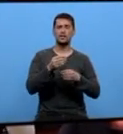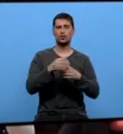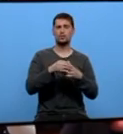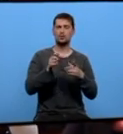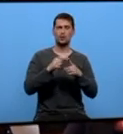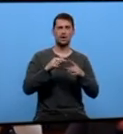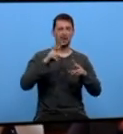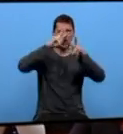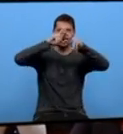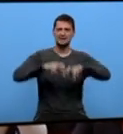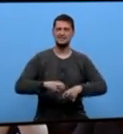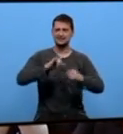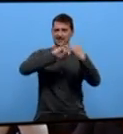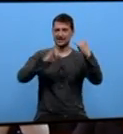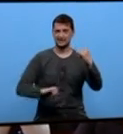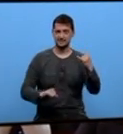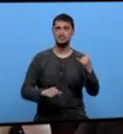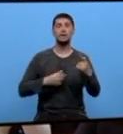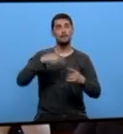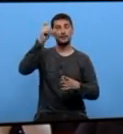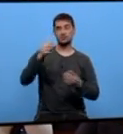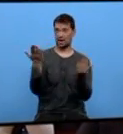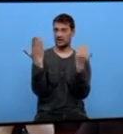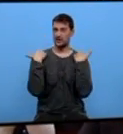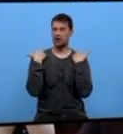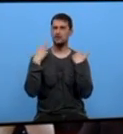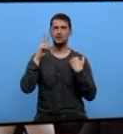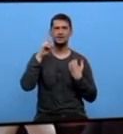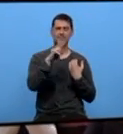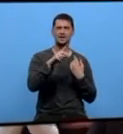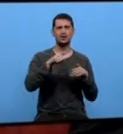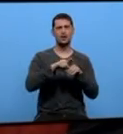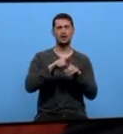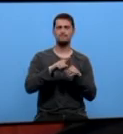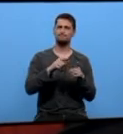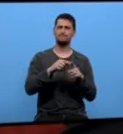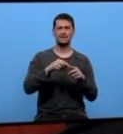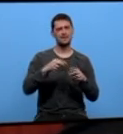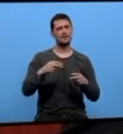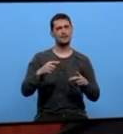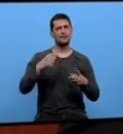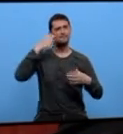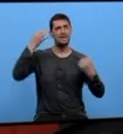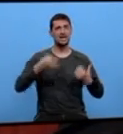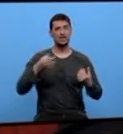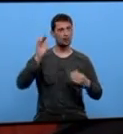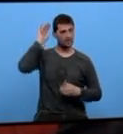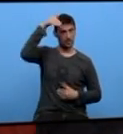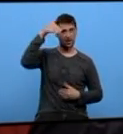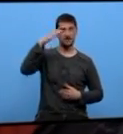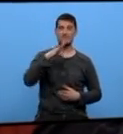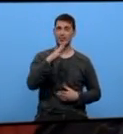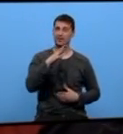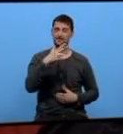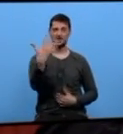na actualidade. No seu relatorio, o catedrático xornalista advertiu dos graves riscos que pode deparar para o futuro da democracia a